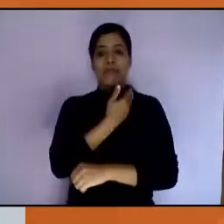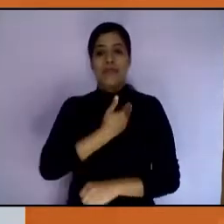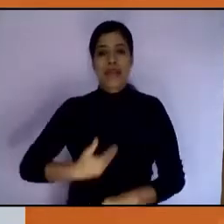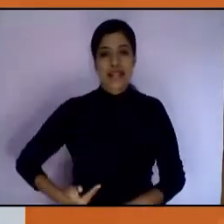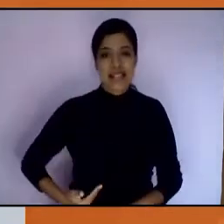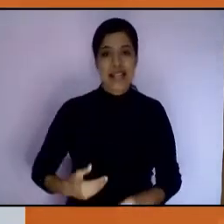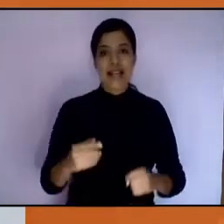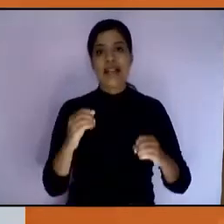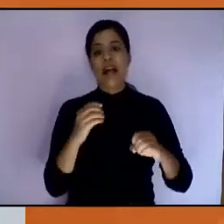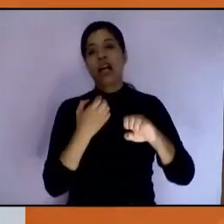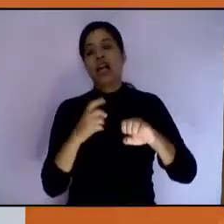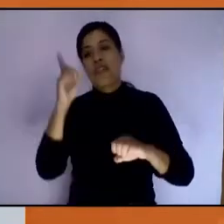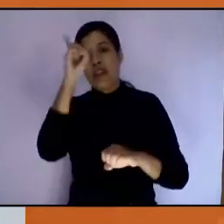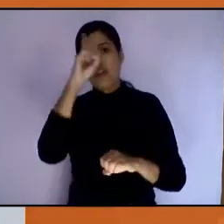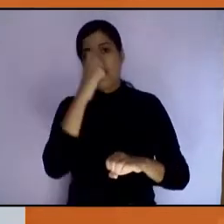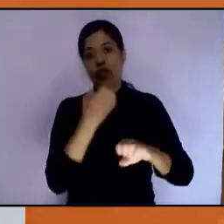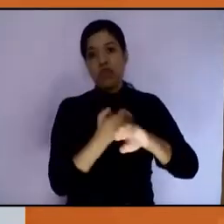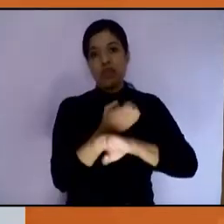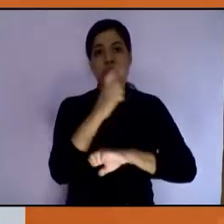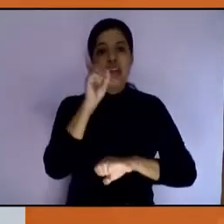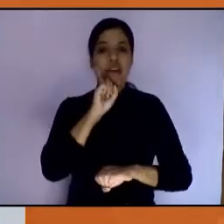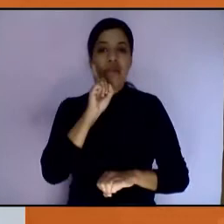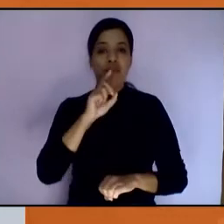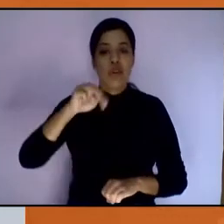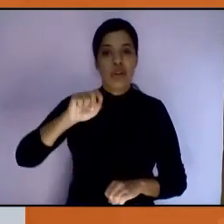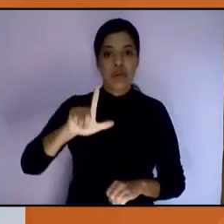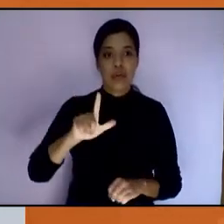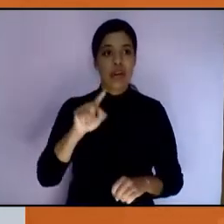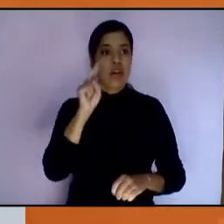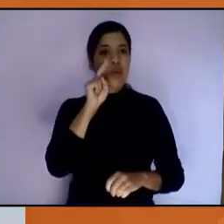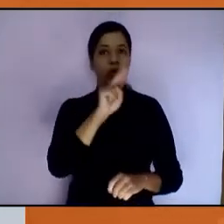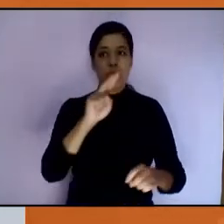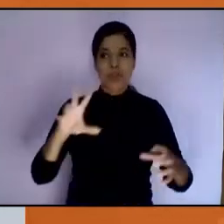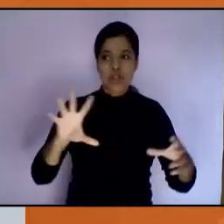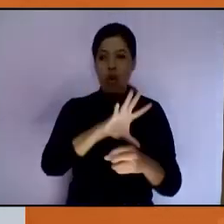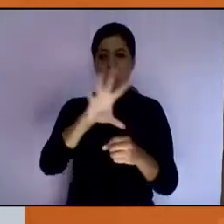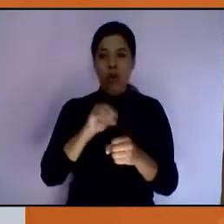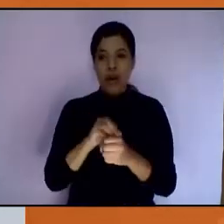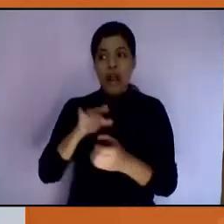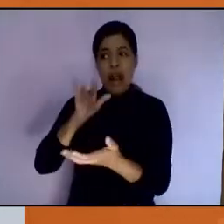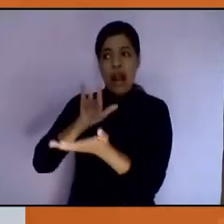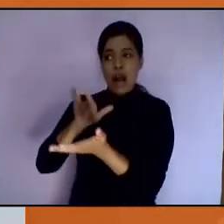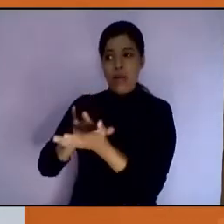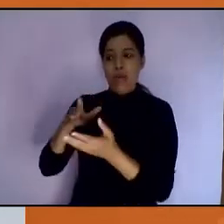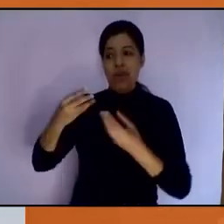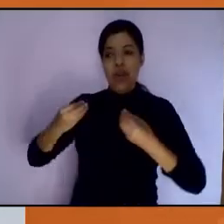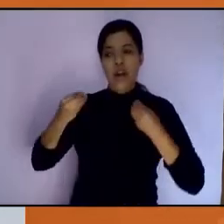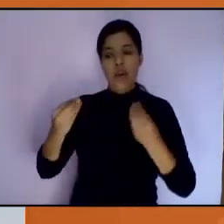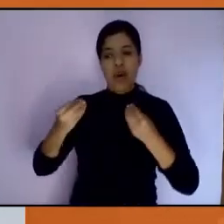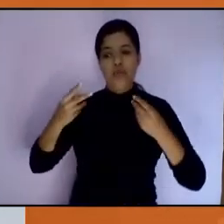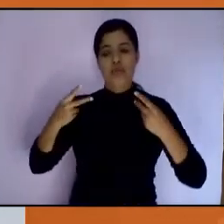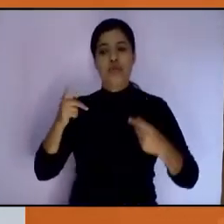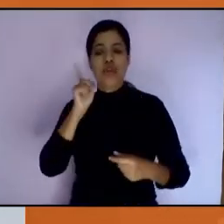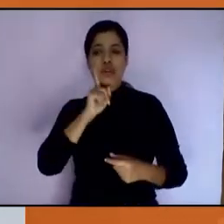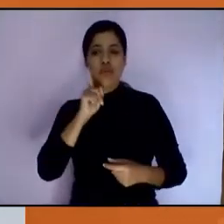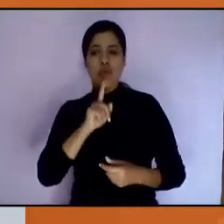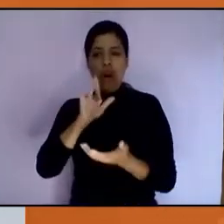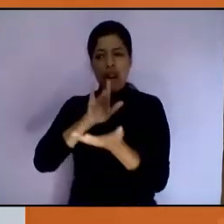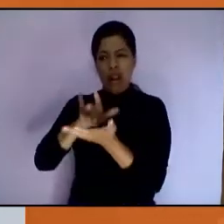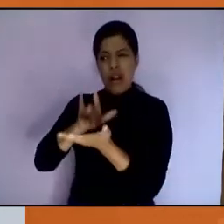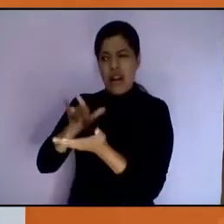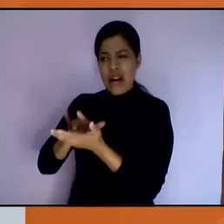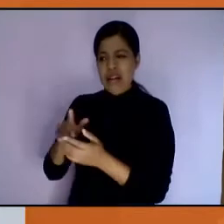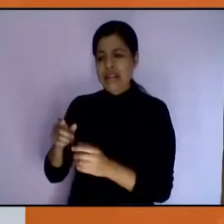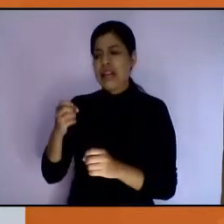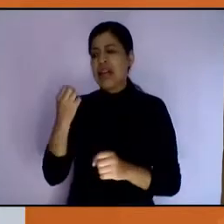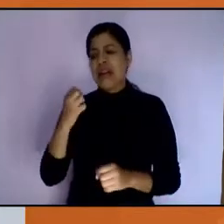Mujeres en Nuevo León, quien con esta visión integradora ha apoyado a muchísimas mujeres víctimas de violencia en la zona metropolitana de Monterrey a través de